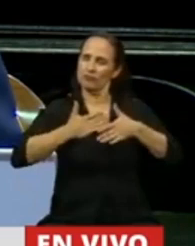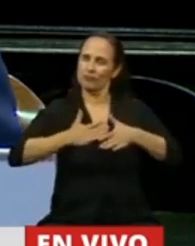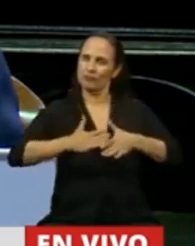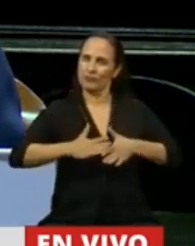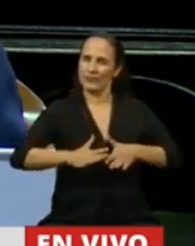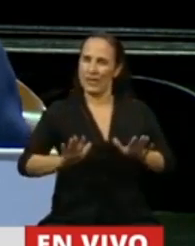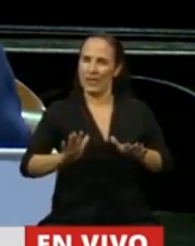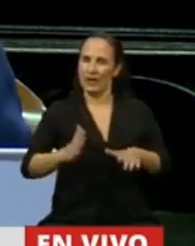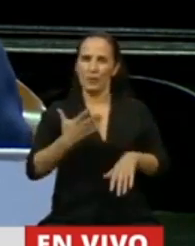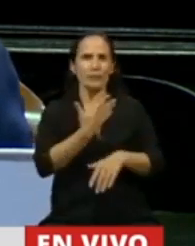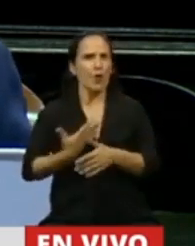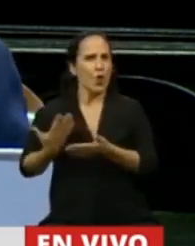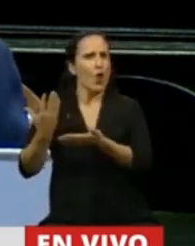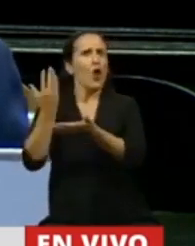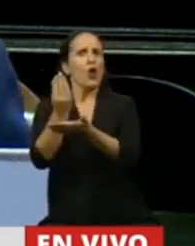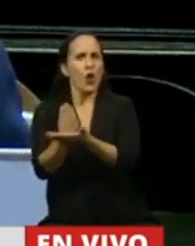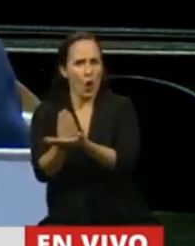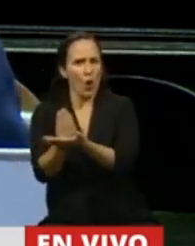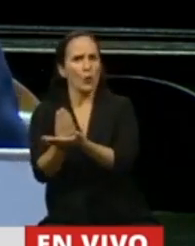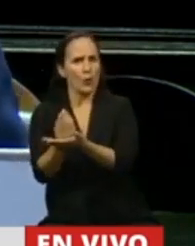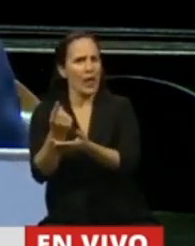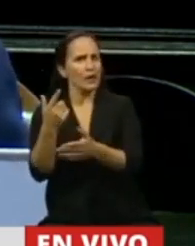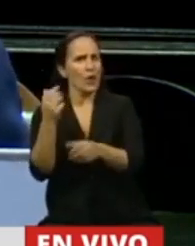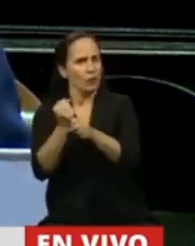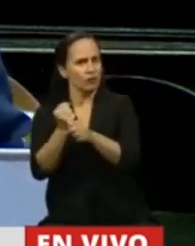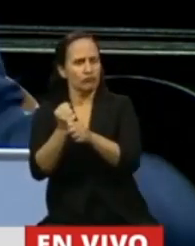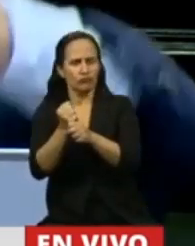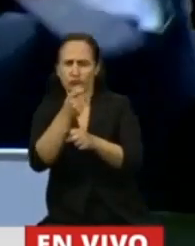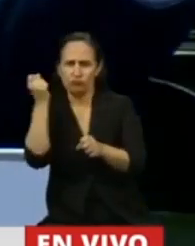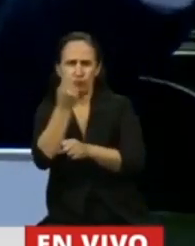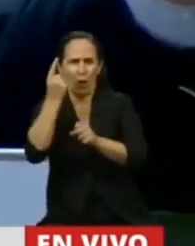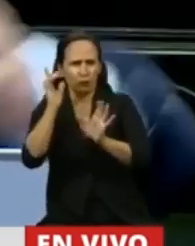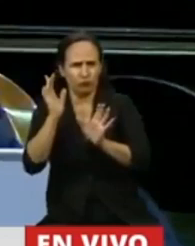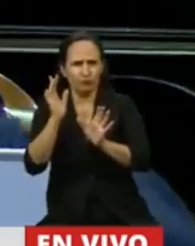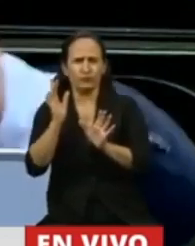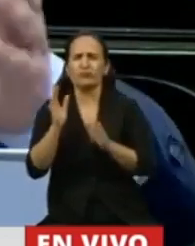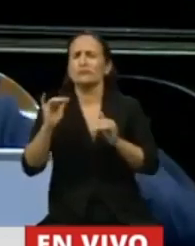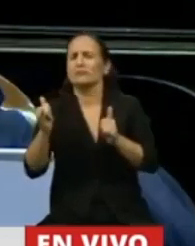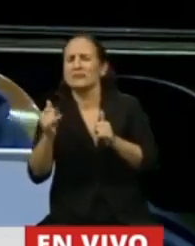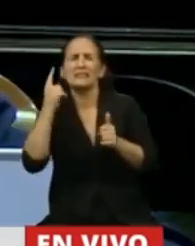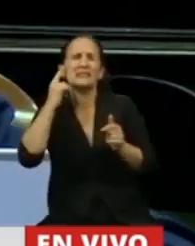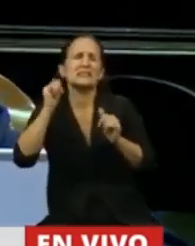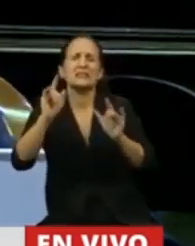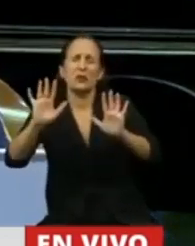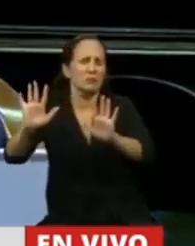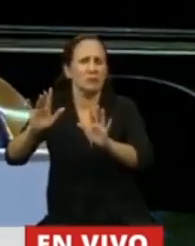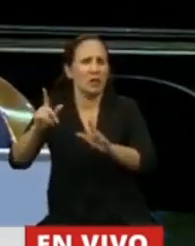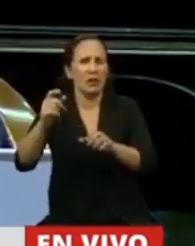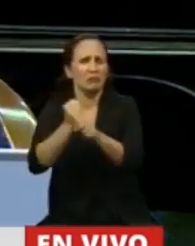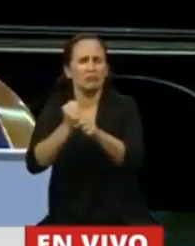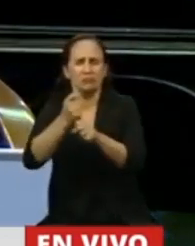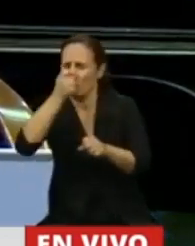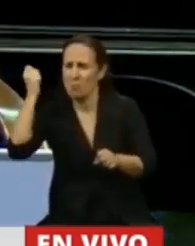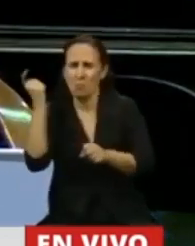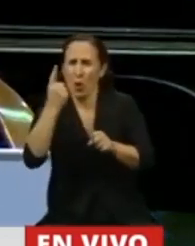Y el gobierno estuvo ahí, estuvo rápido, más allá de que se haya pensado si venía o no venía, actuó rápido. Y